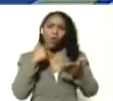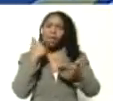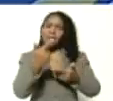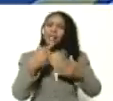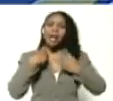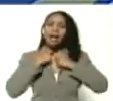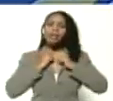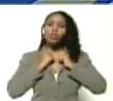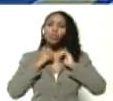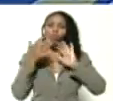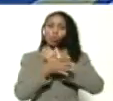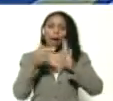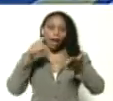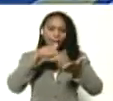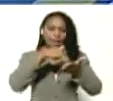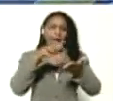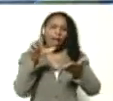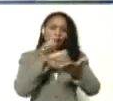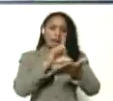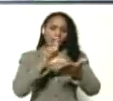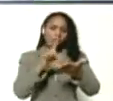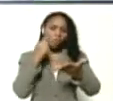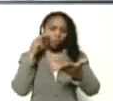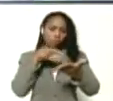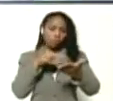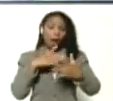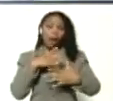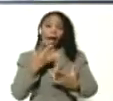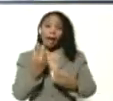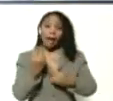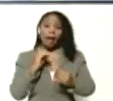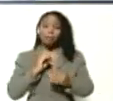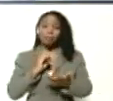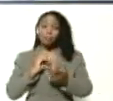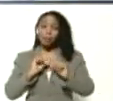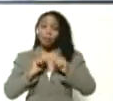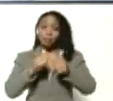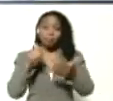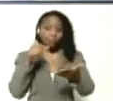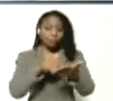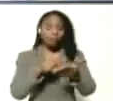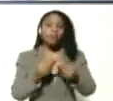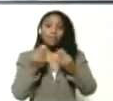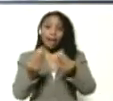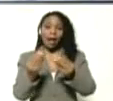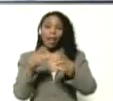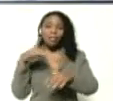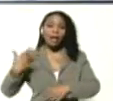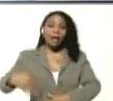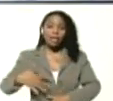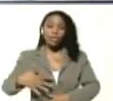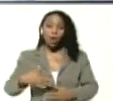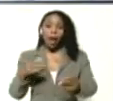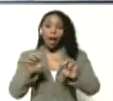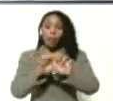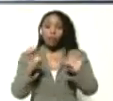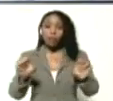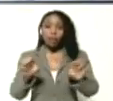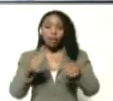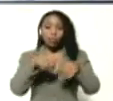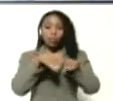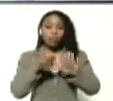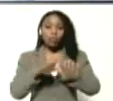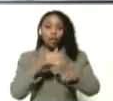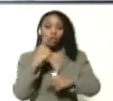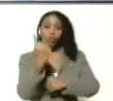aquí en la introducción. La garantizar el derecho a la educación, implica que la suspensión de las clases